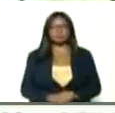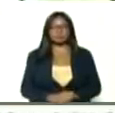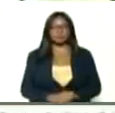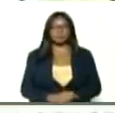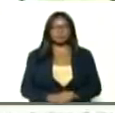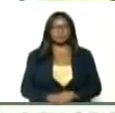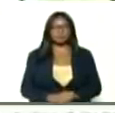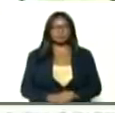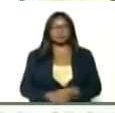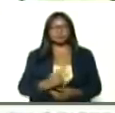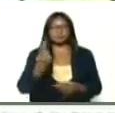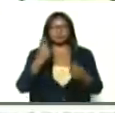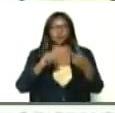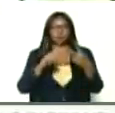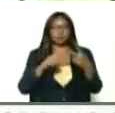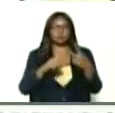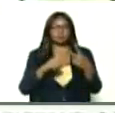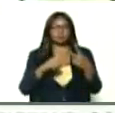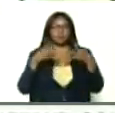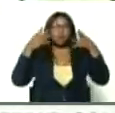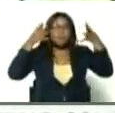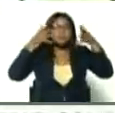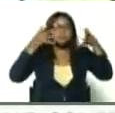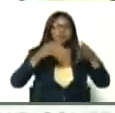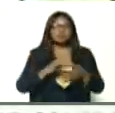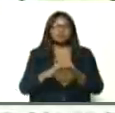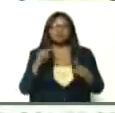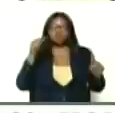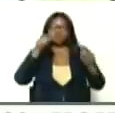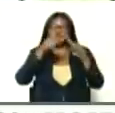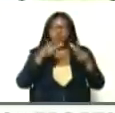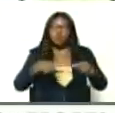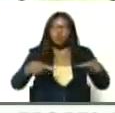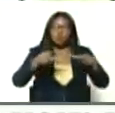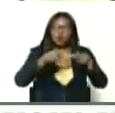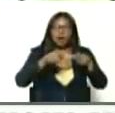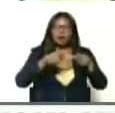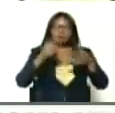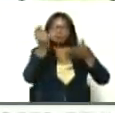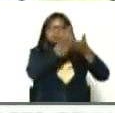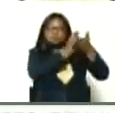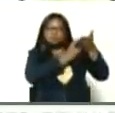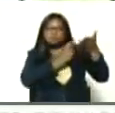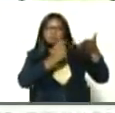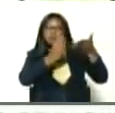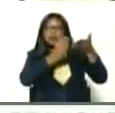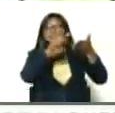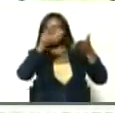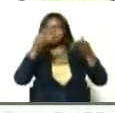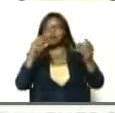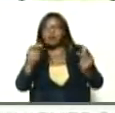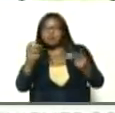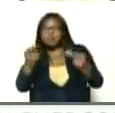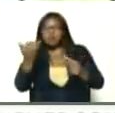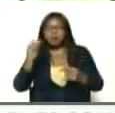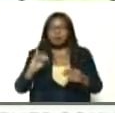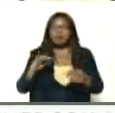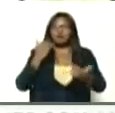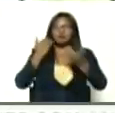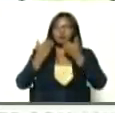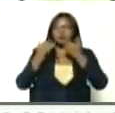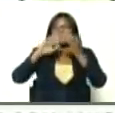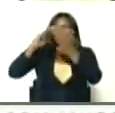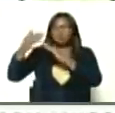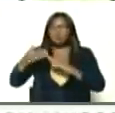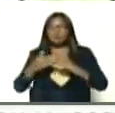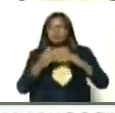segunda recomendación, localizar espacialmente, mapas, los casos activos, de COVID-19, por comunidades,